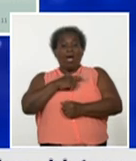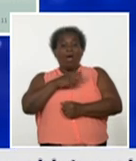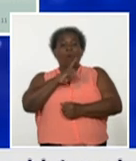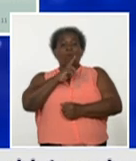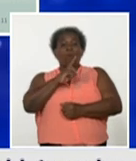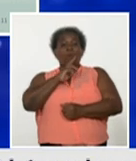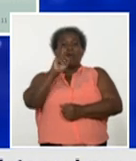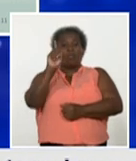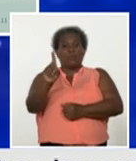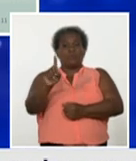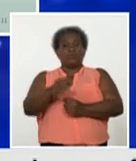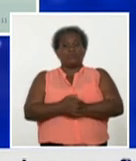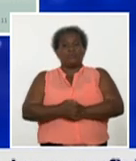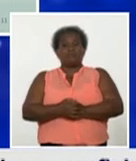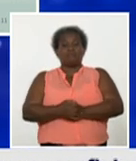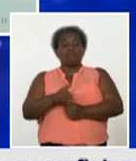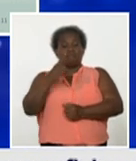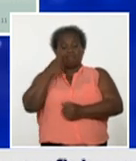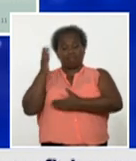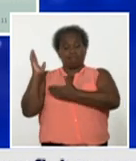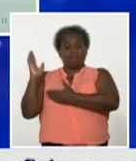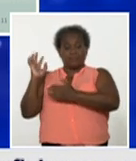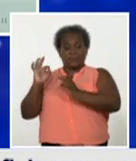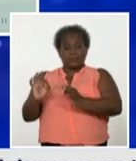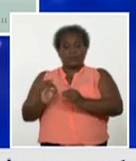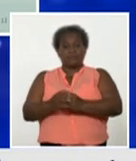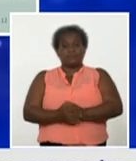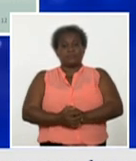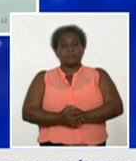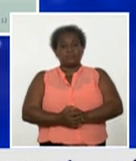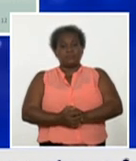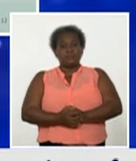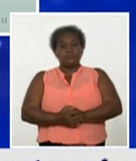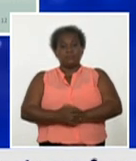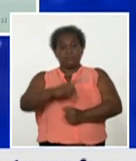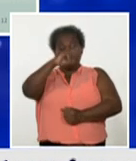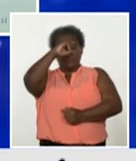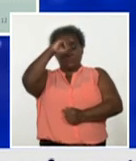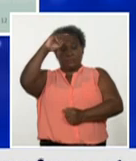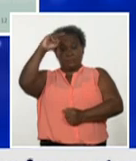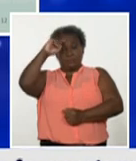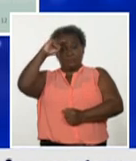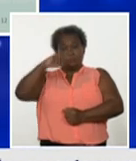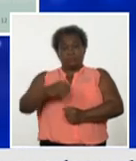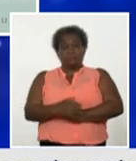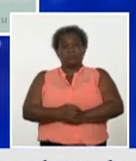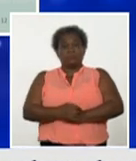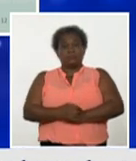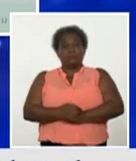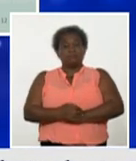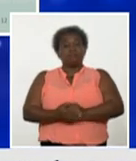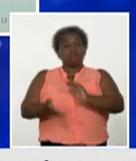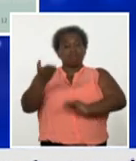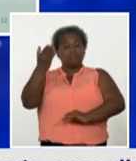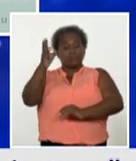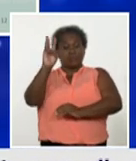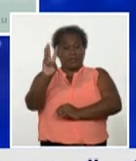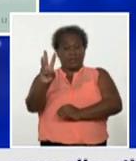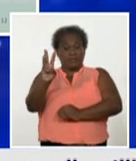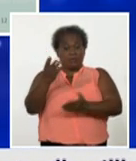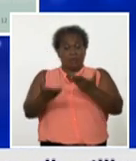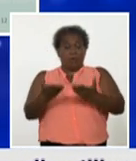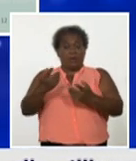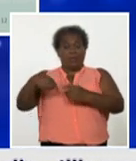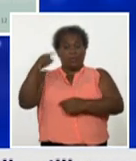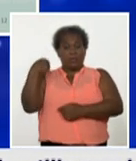es donde se detectan los casos autóctonos santiespíritus incrementa en tres el número de casos 26